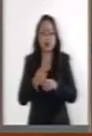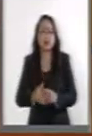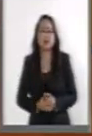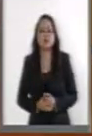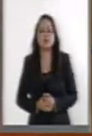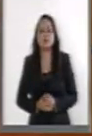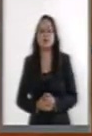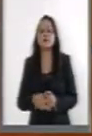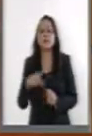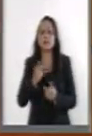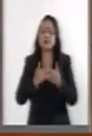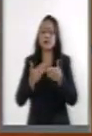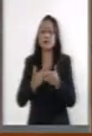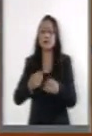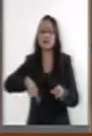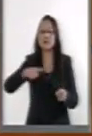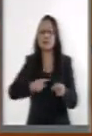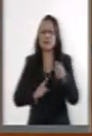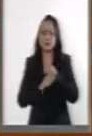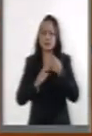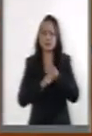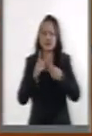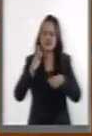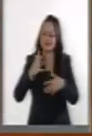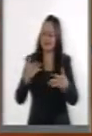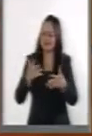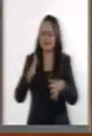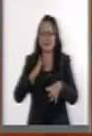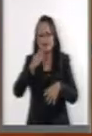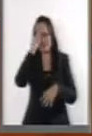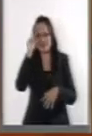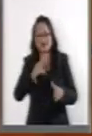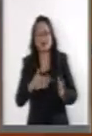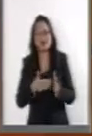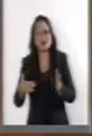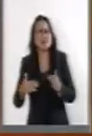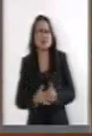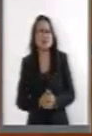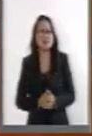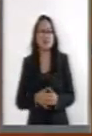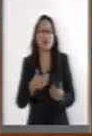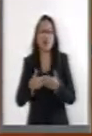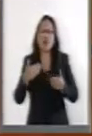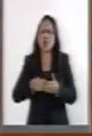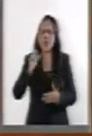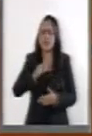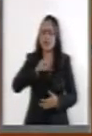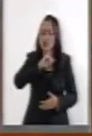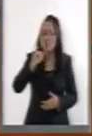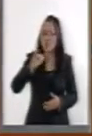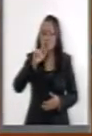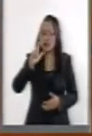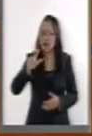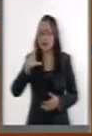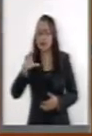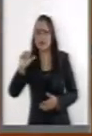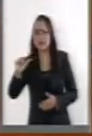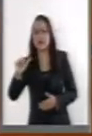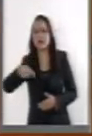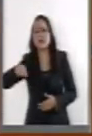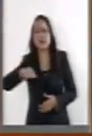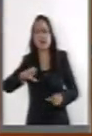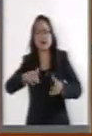hoy el problema aún es mucho más amplio. Hoy las juntas simplemente no